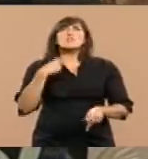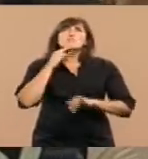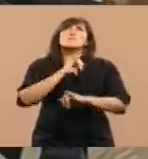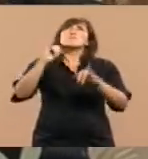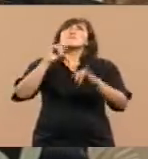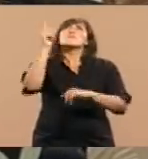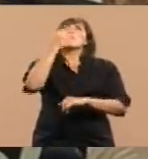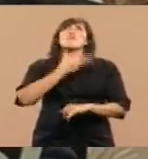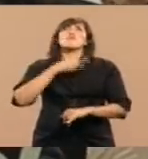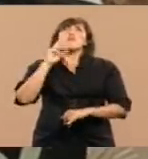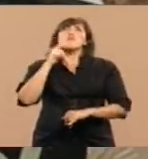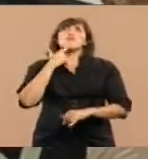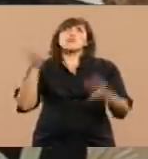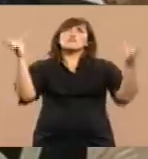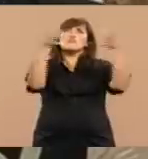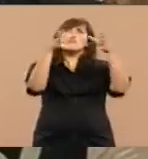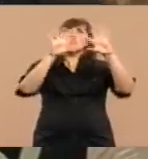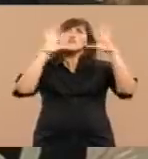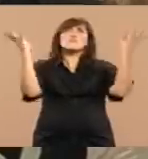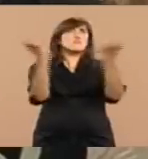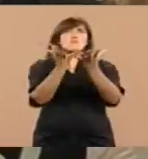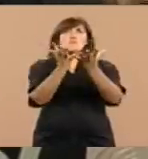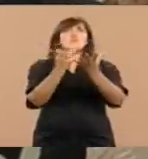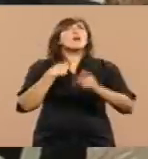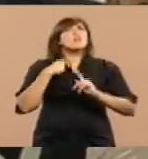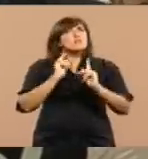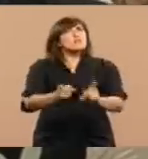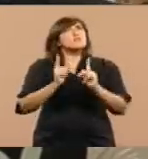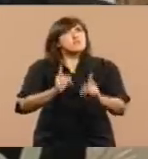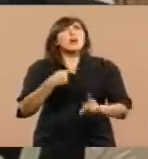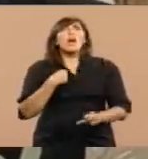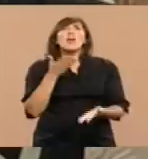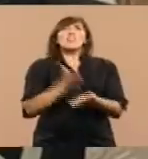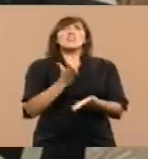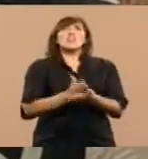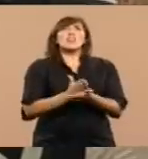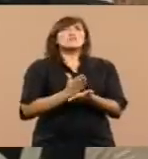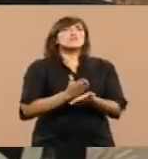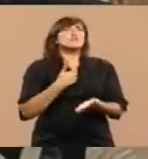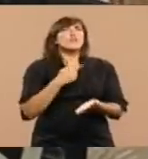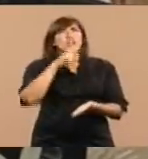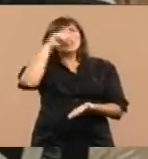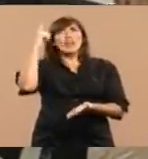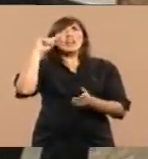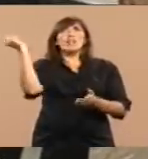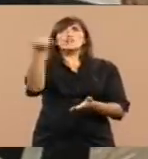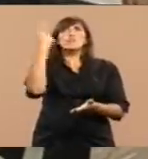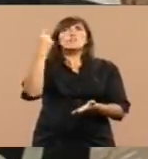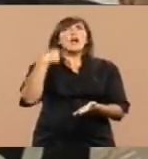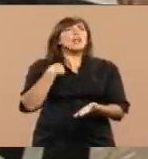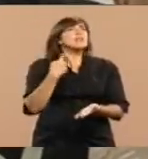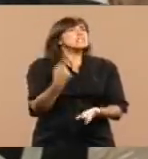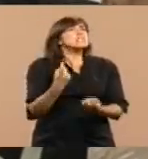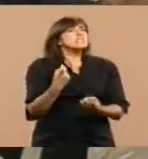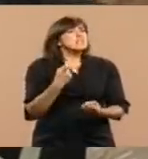internacionales, en todos los ámbitos la vigencia del derecho internacional para solucionar